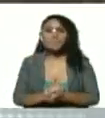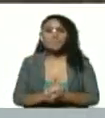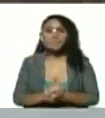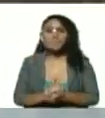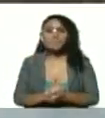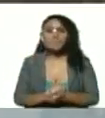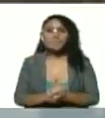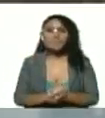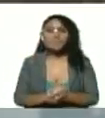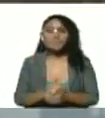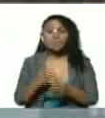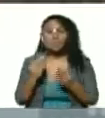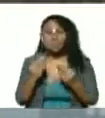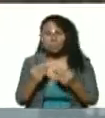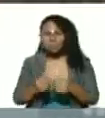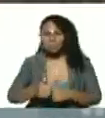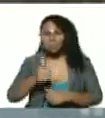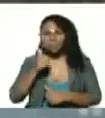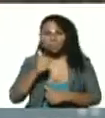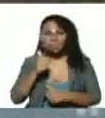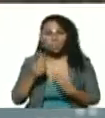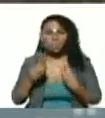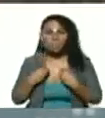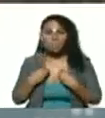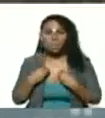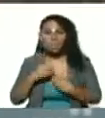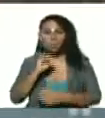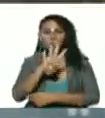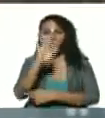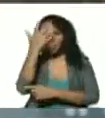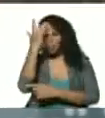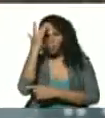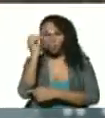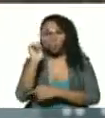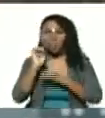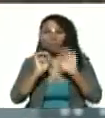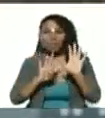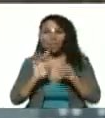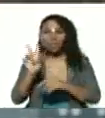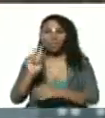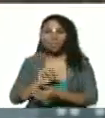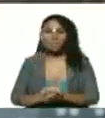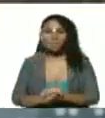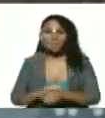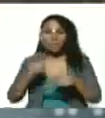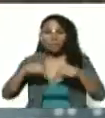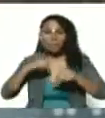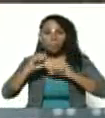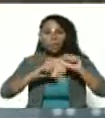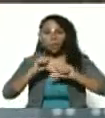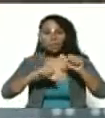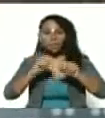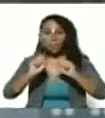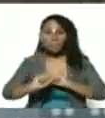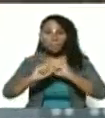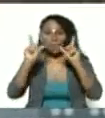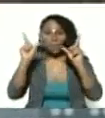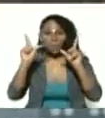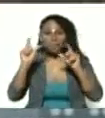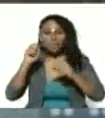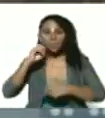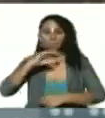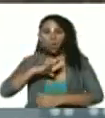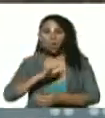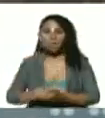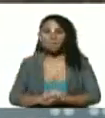muy vividos del 4 de febrero del 92 y de este proceso de despertar de la historia